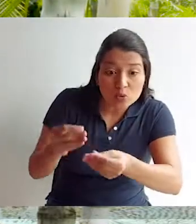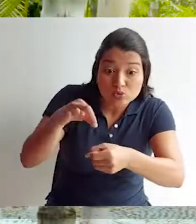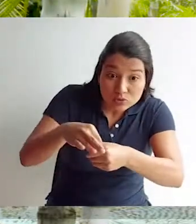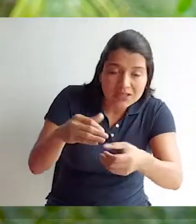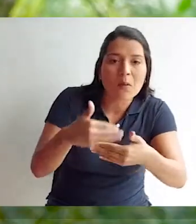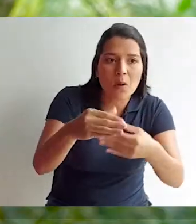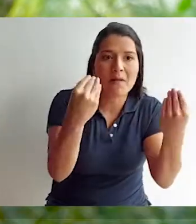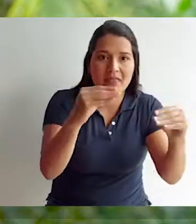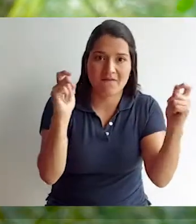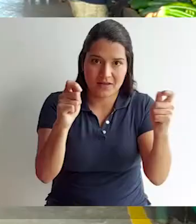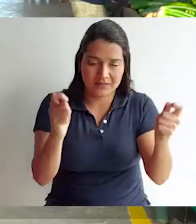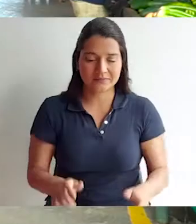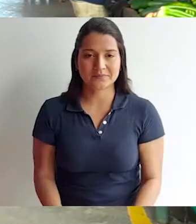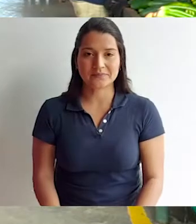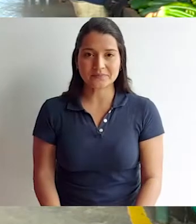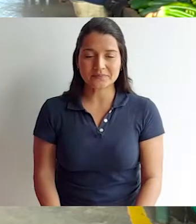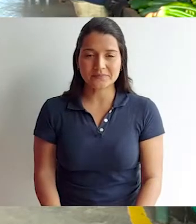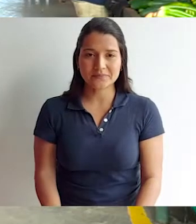X producto, cultivarla y traerla a la fe.